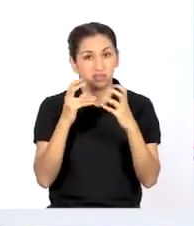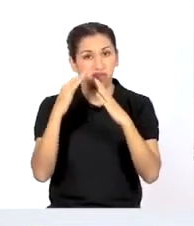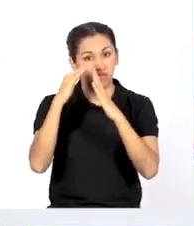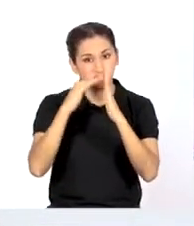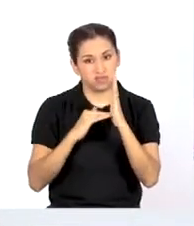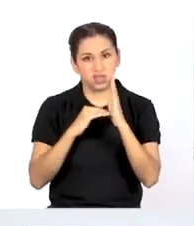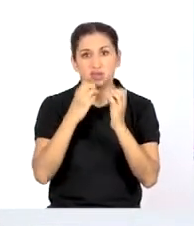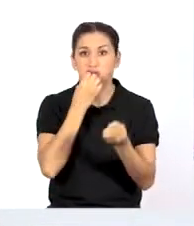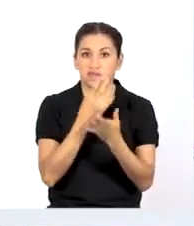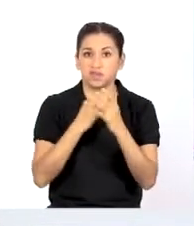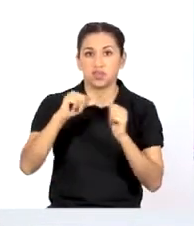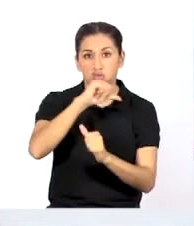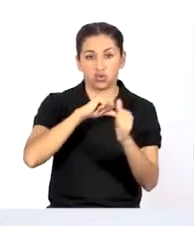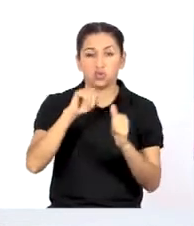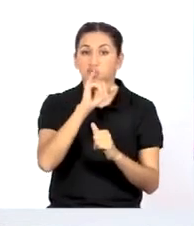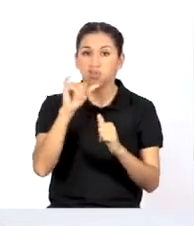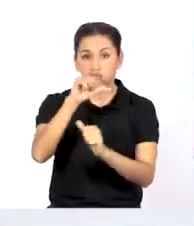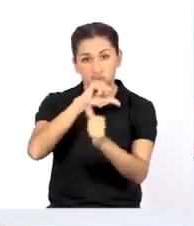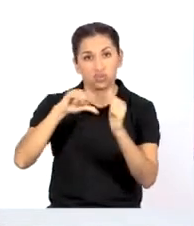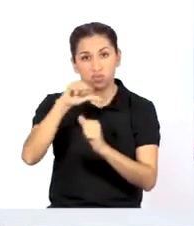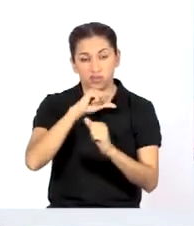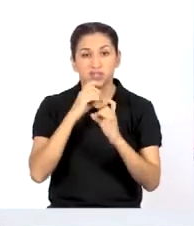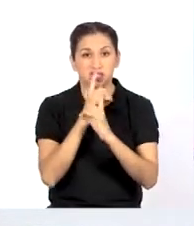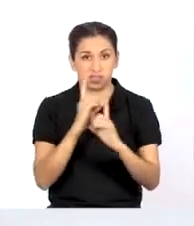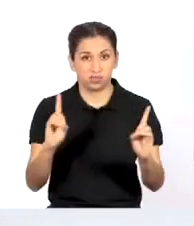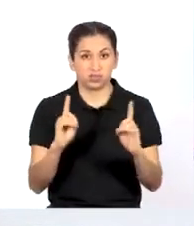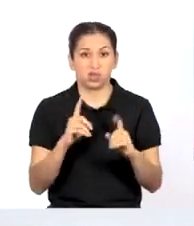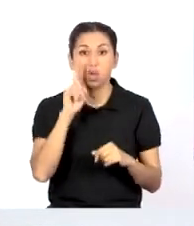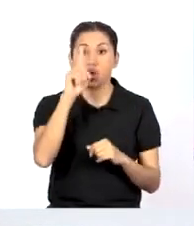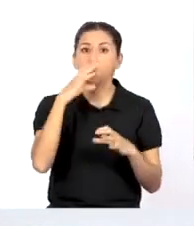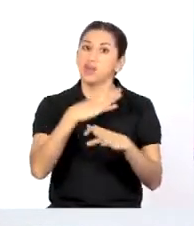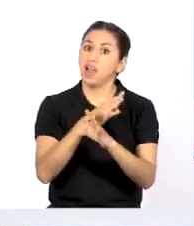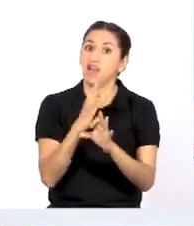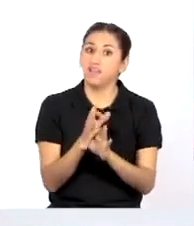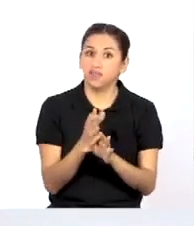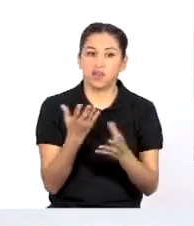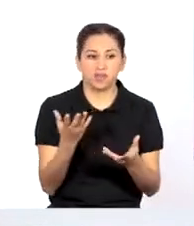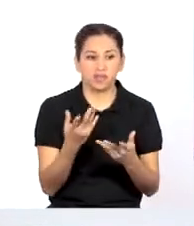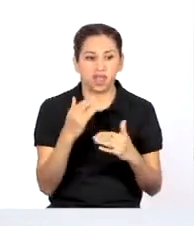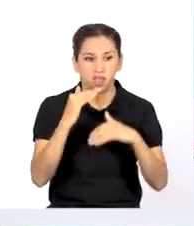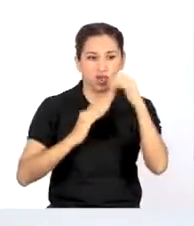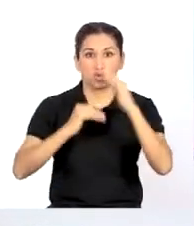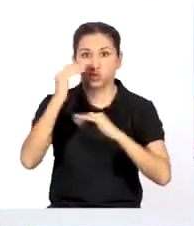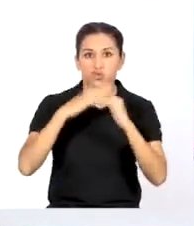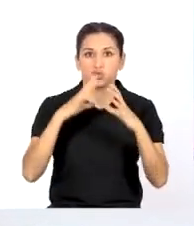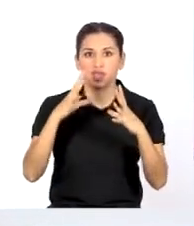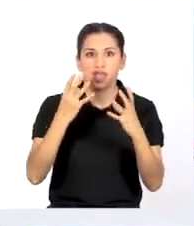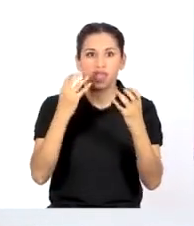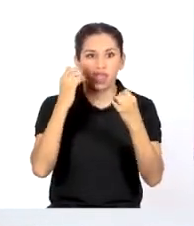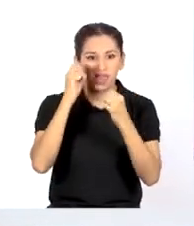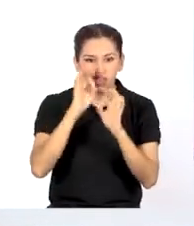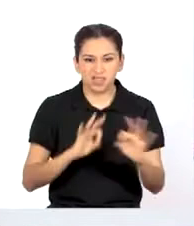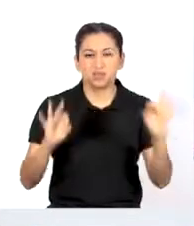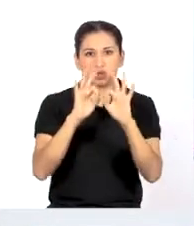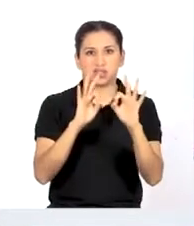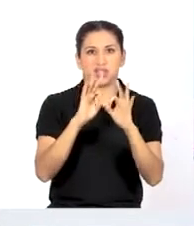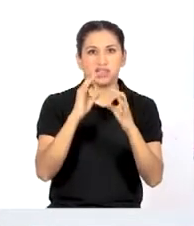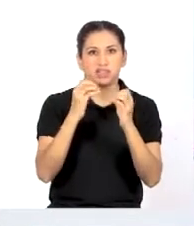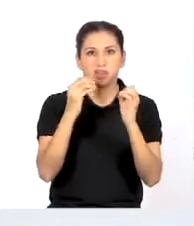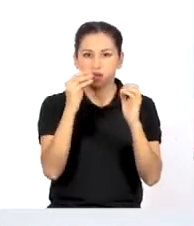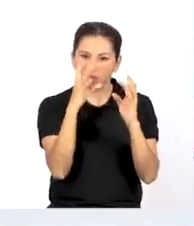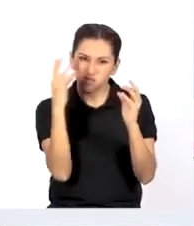y la convivencia democrática. Así es. Quizá una forma de abordar este tema es construyendo argumentos que